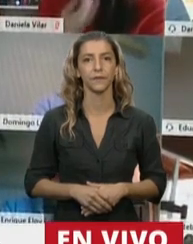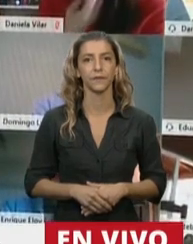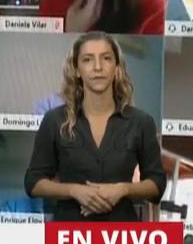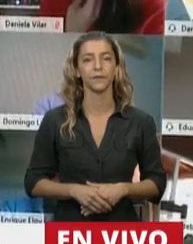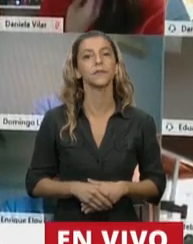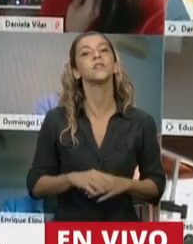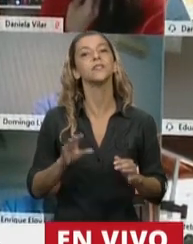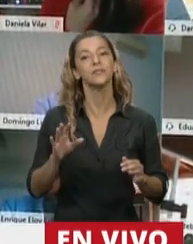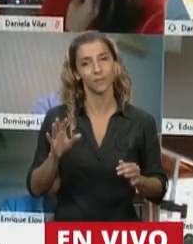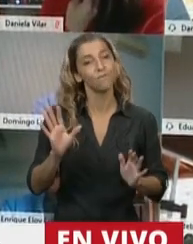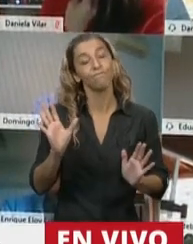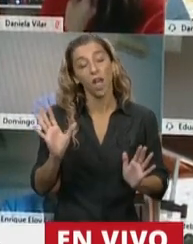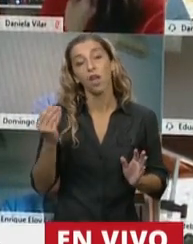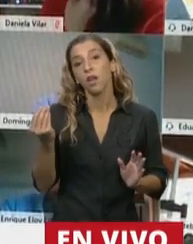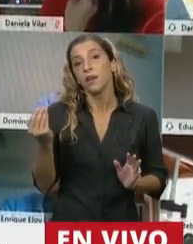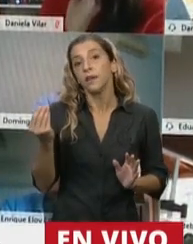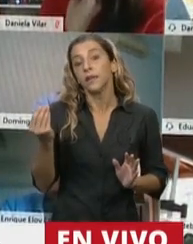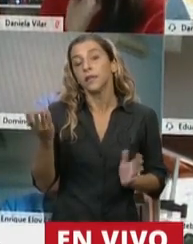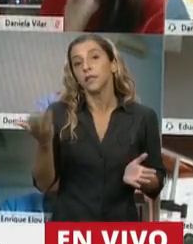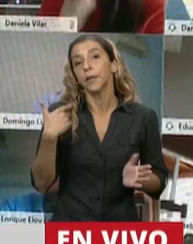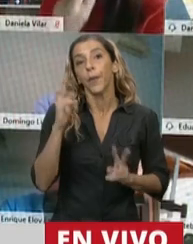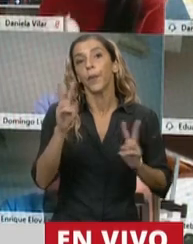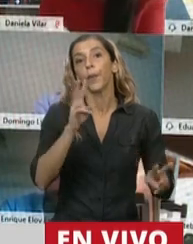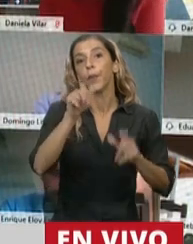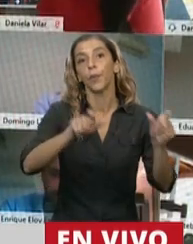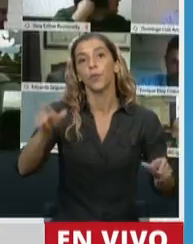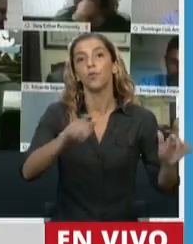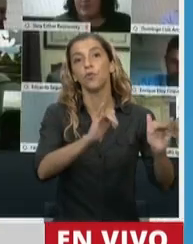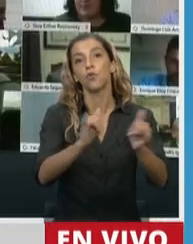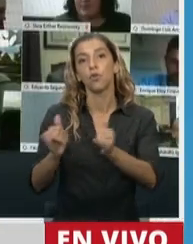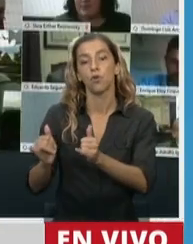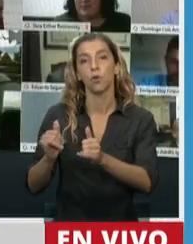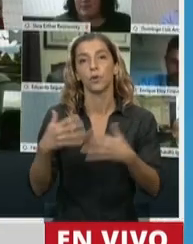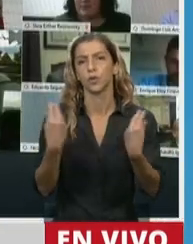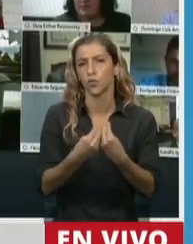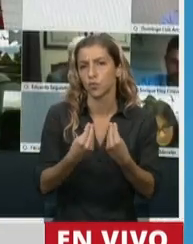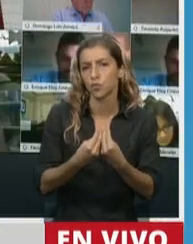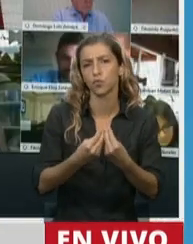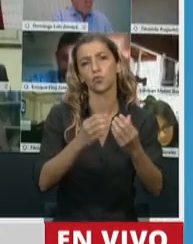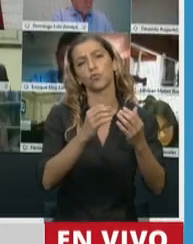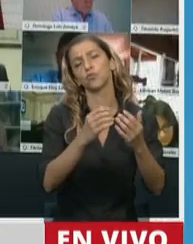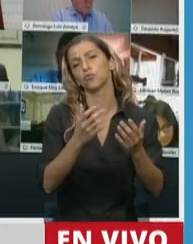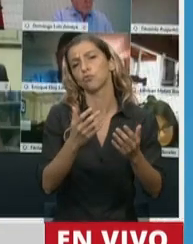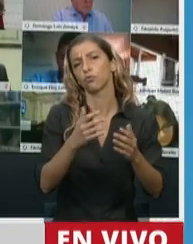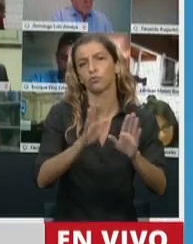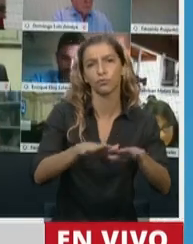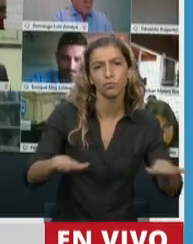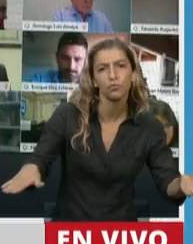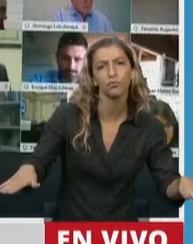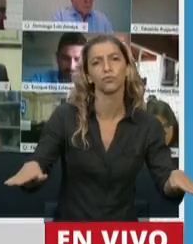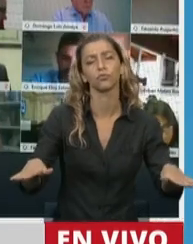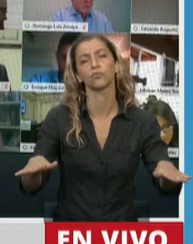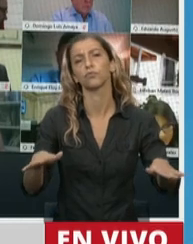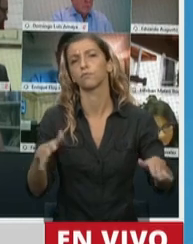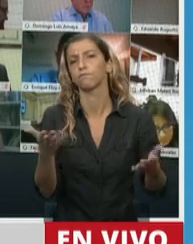Porque muchos, muchos jóvenes, adolescentes, niñas, niños, niñes,